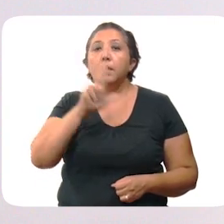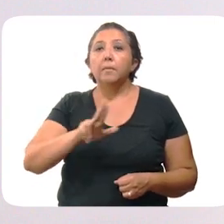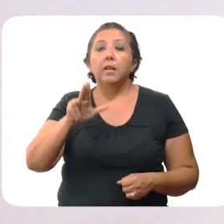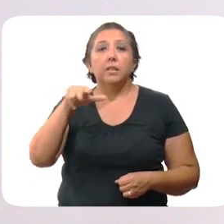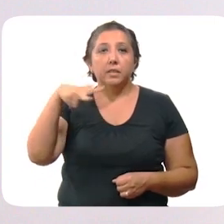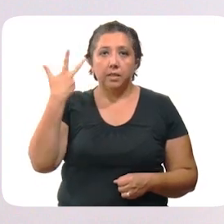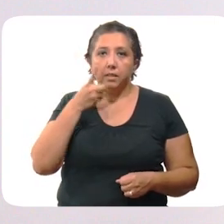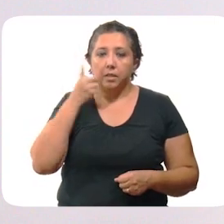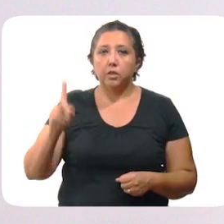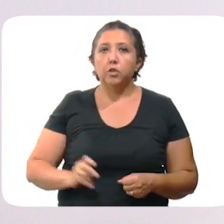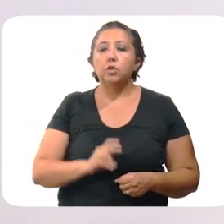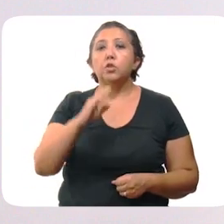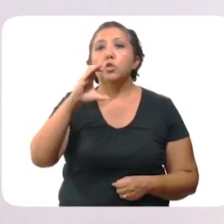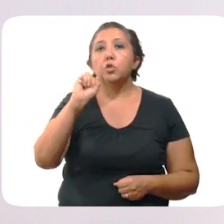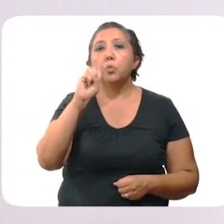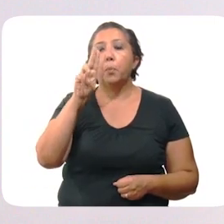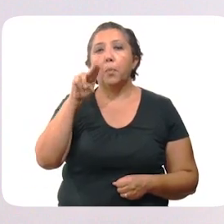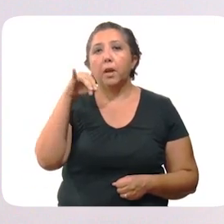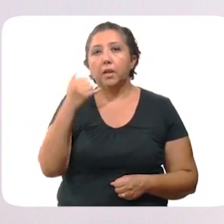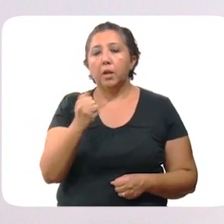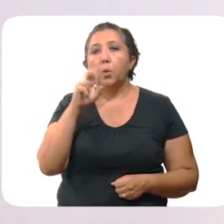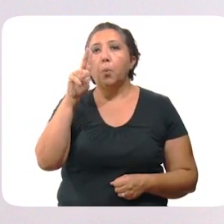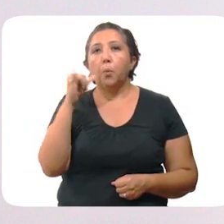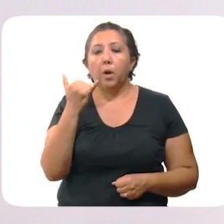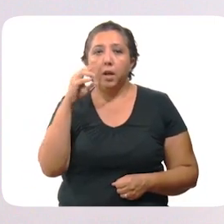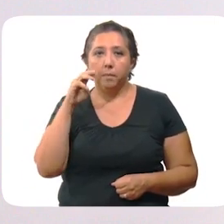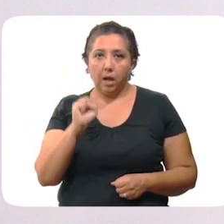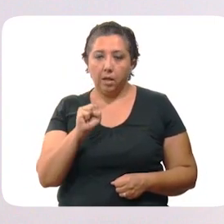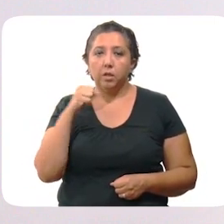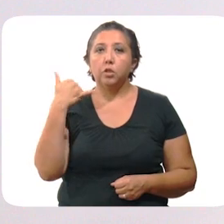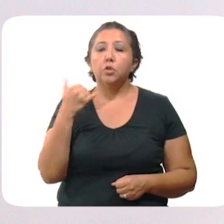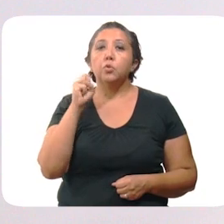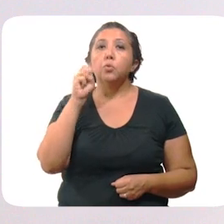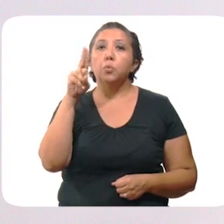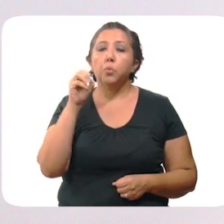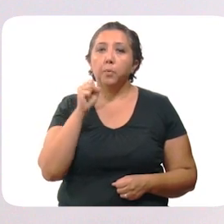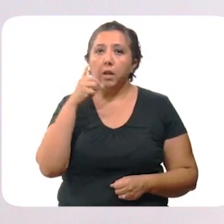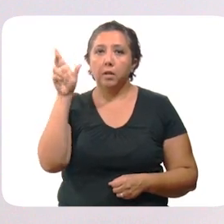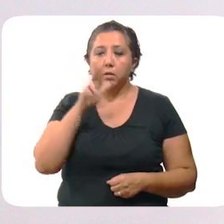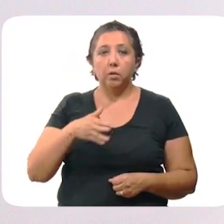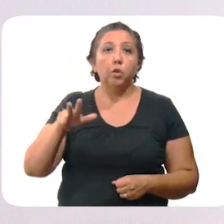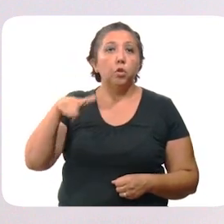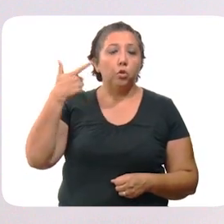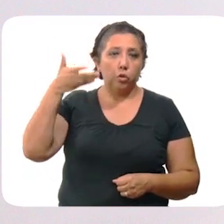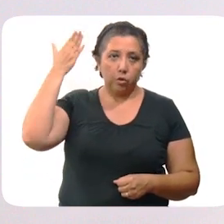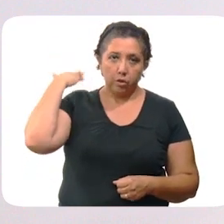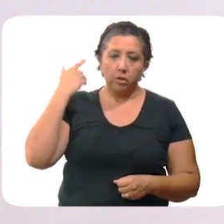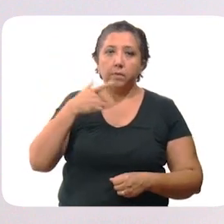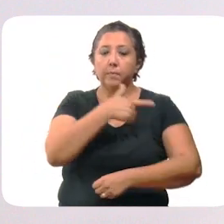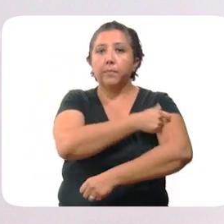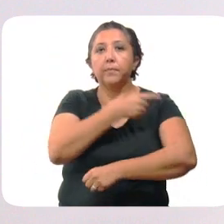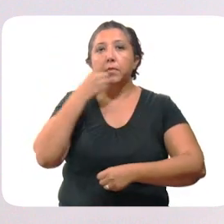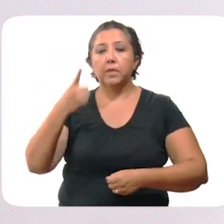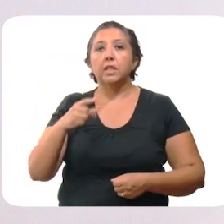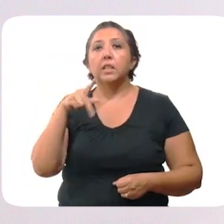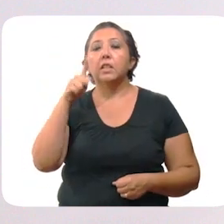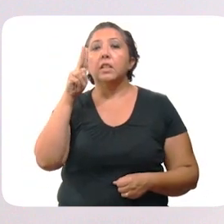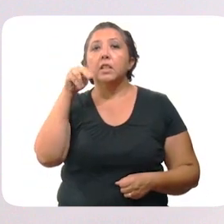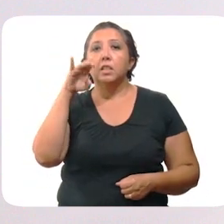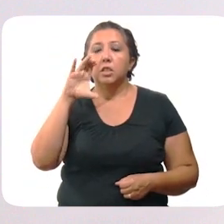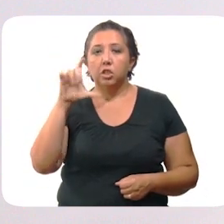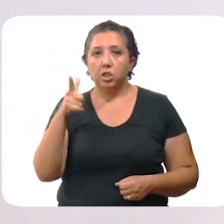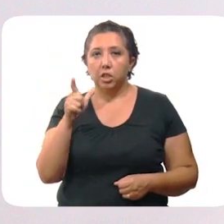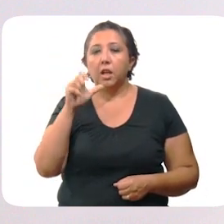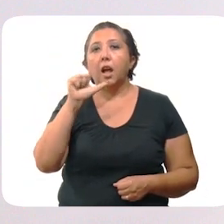13 en los municipios de Chumayel, Tatsiú, Guayma y Suma de Hidalgo. El pasado lunes 12 comenzó la aplicación de vacunas en Quinchil,